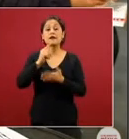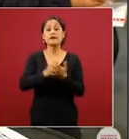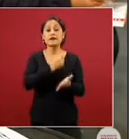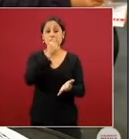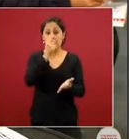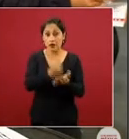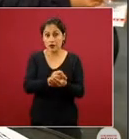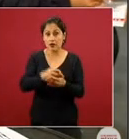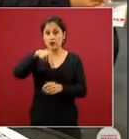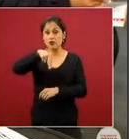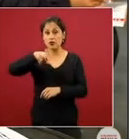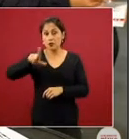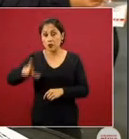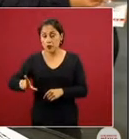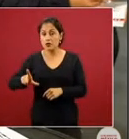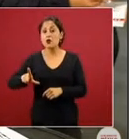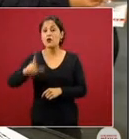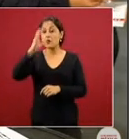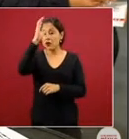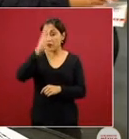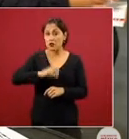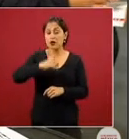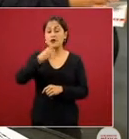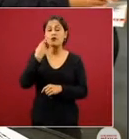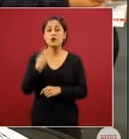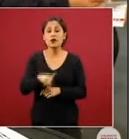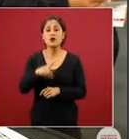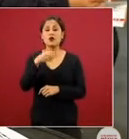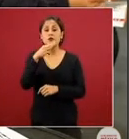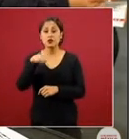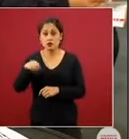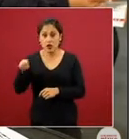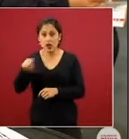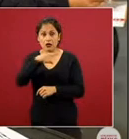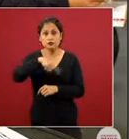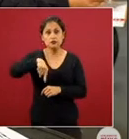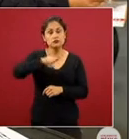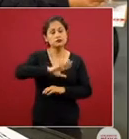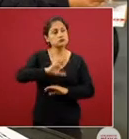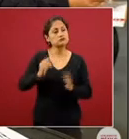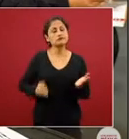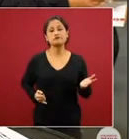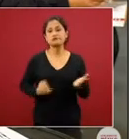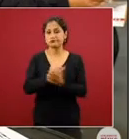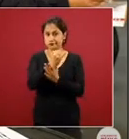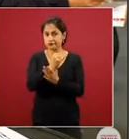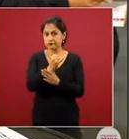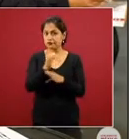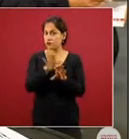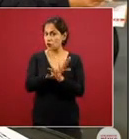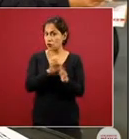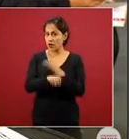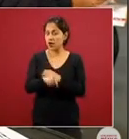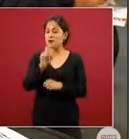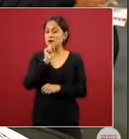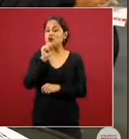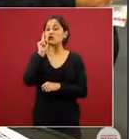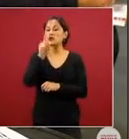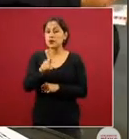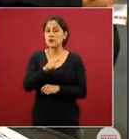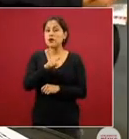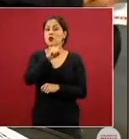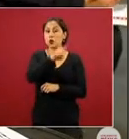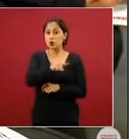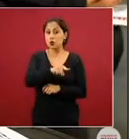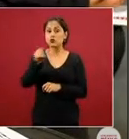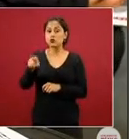coahuila durango y michoacán que han asumido medidas propias sin hablar de por ejemplo lo que ha ocurrido y la confrontación que usted ha tenido